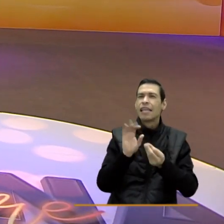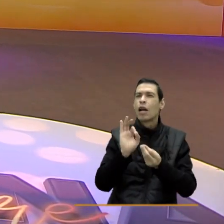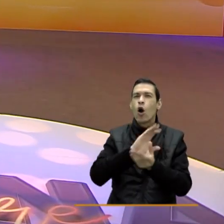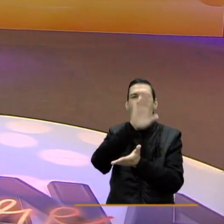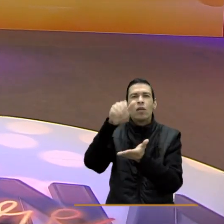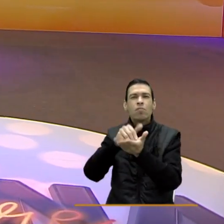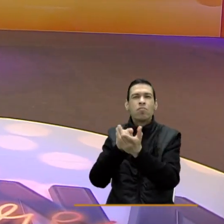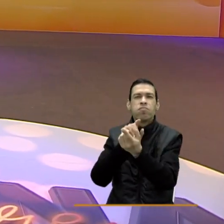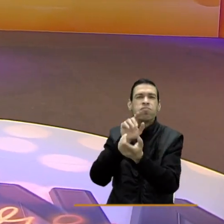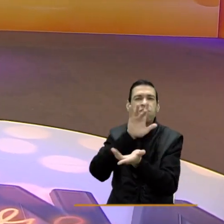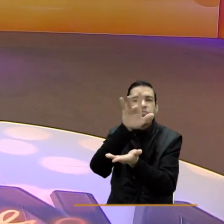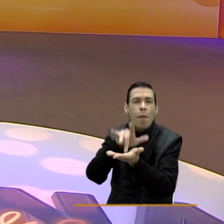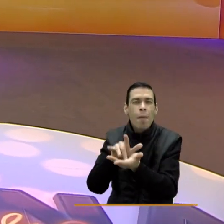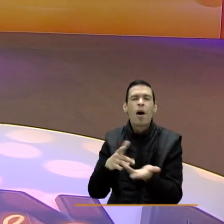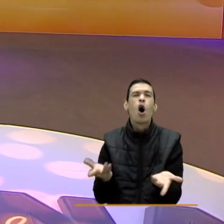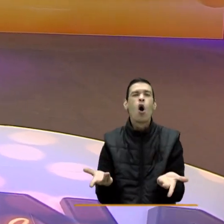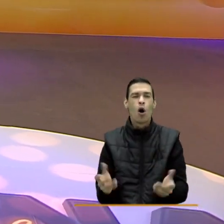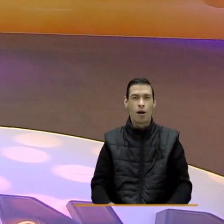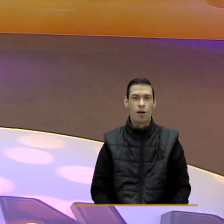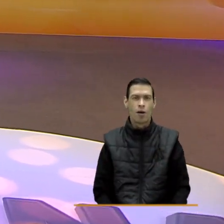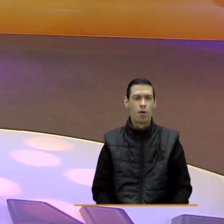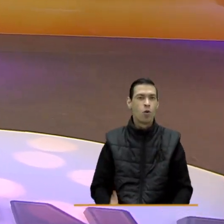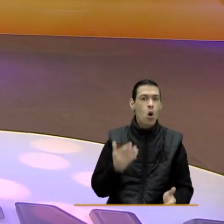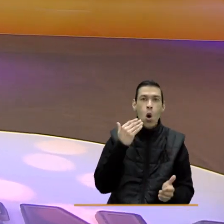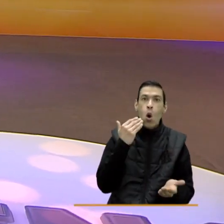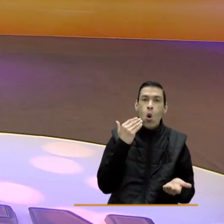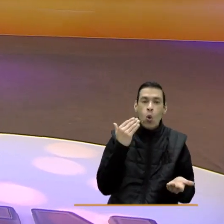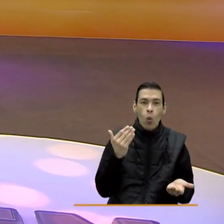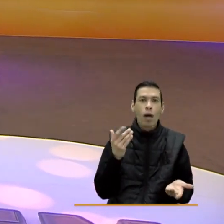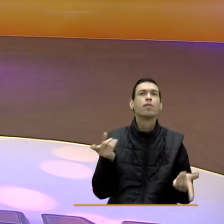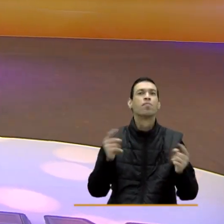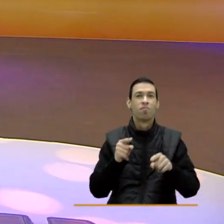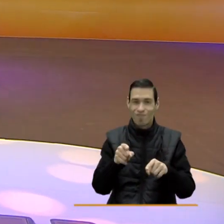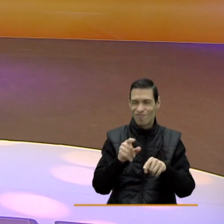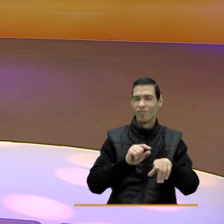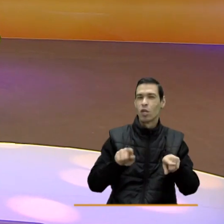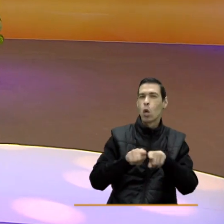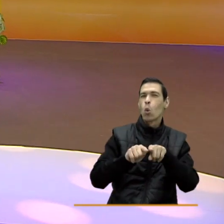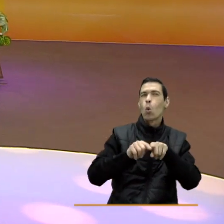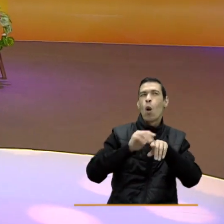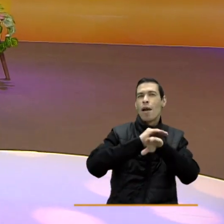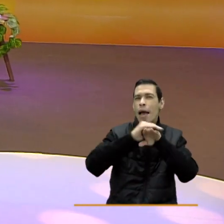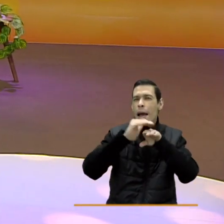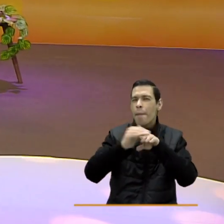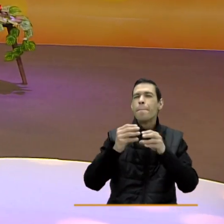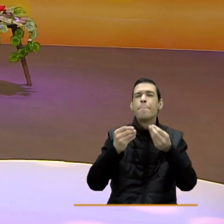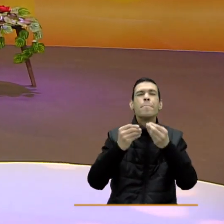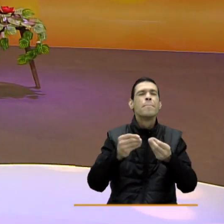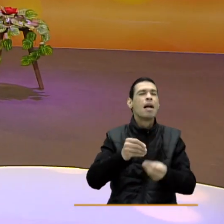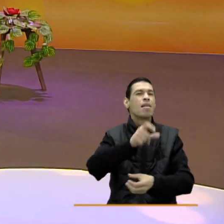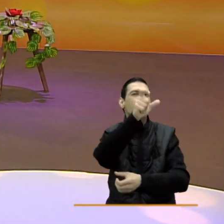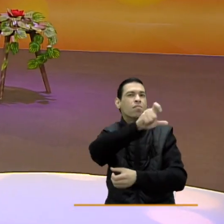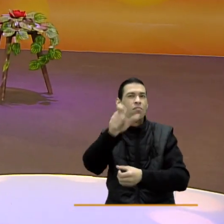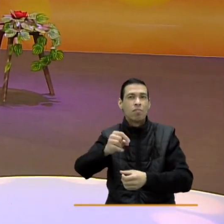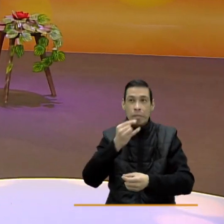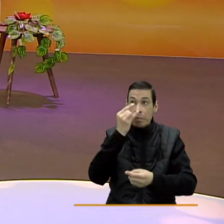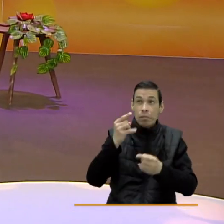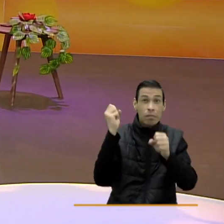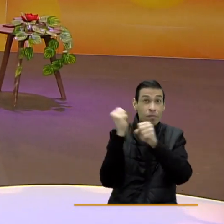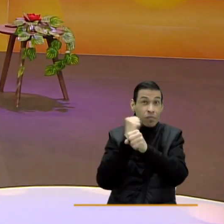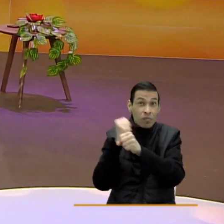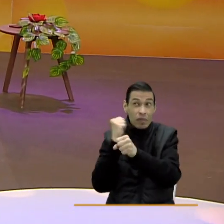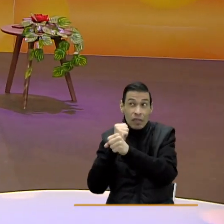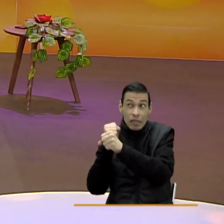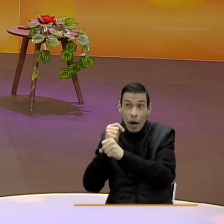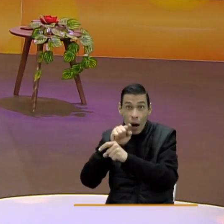centro se deben acercar desde qué momento lo pueden hacer y también cuál es la invitación que usted les daría para que estas personas que